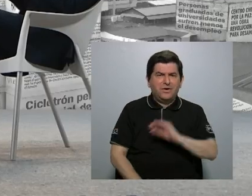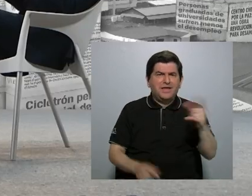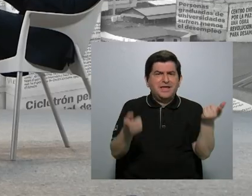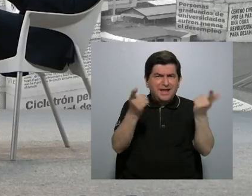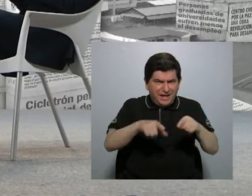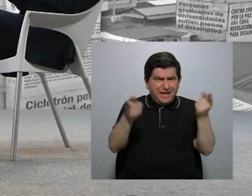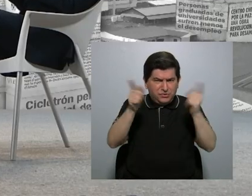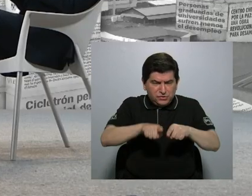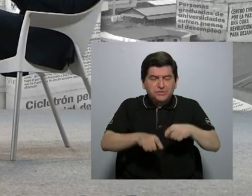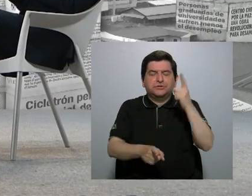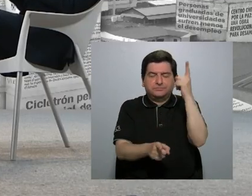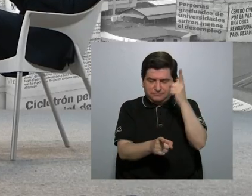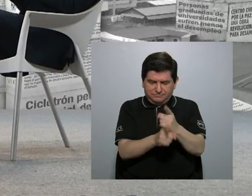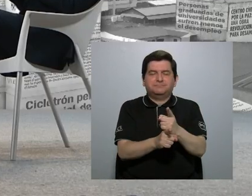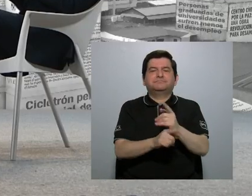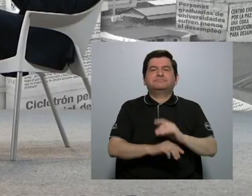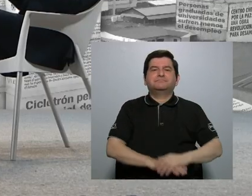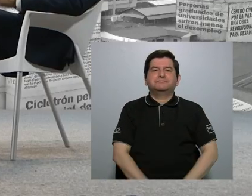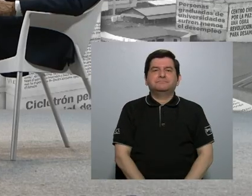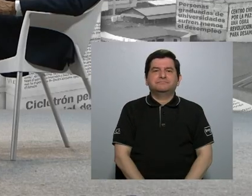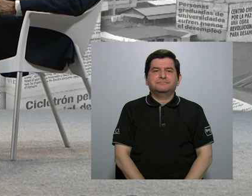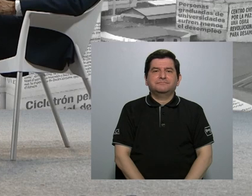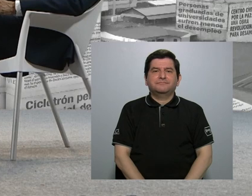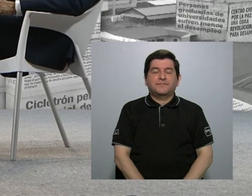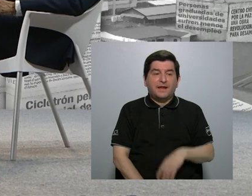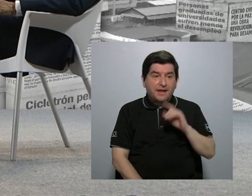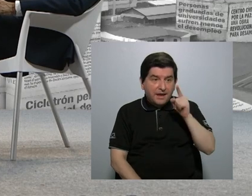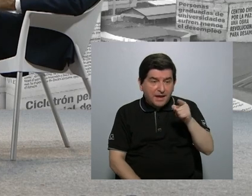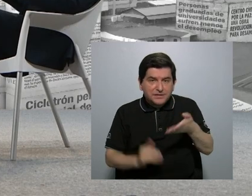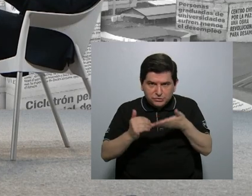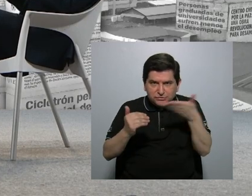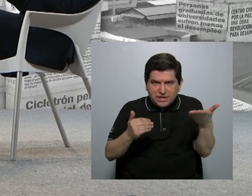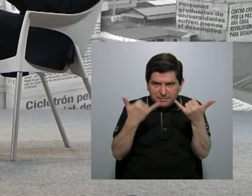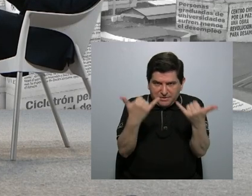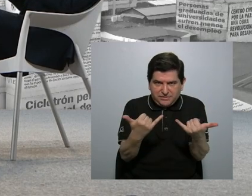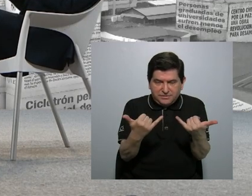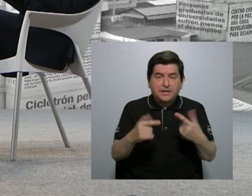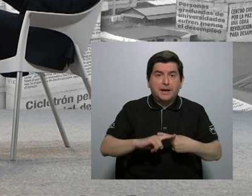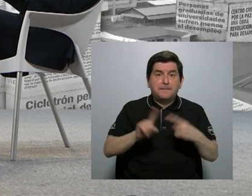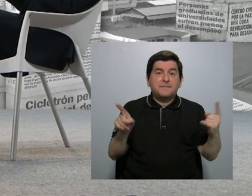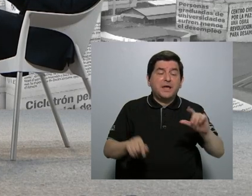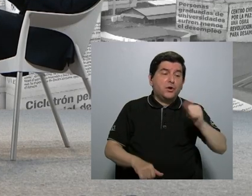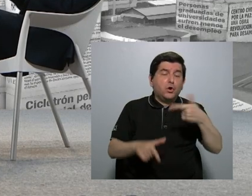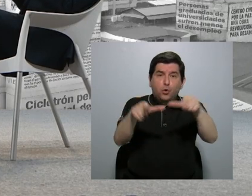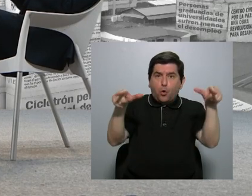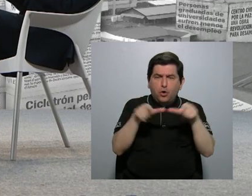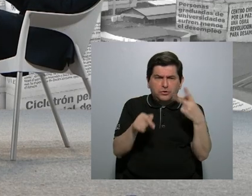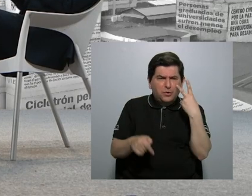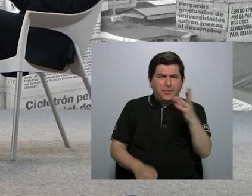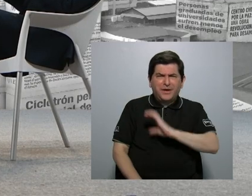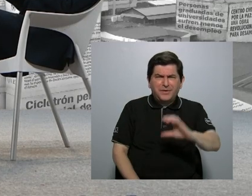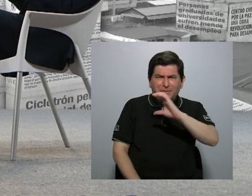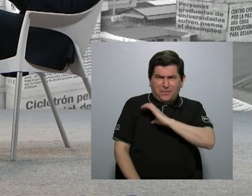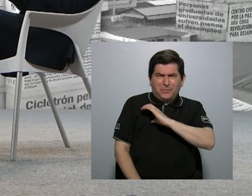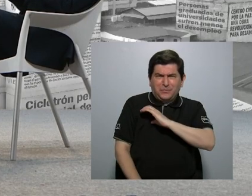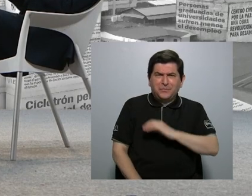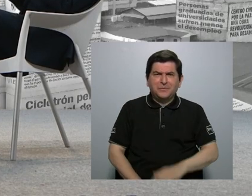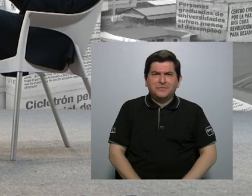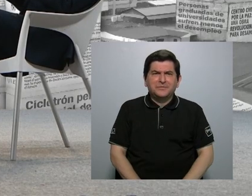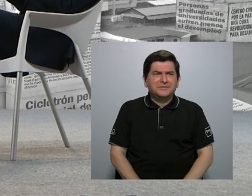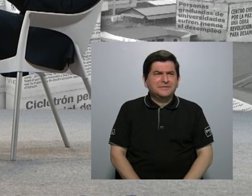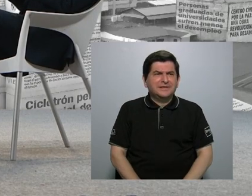sucedidos. Y a los hechos sucedidos, exactamente. Entonces, tenemos esos elementos. Pero también hemos visto en otras partes un comportamiento muy